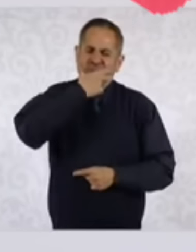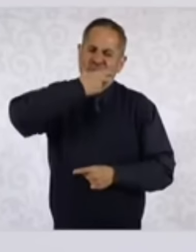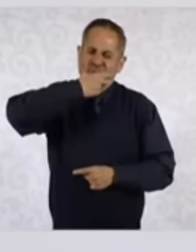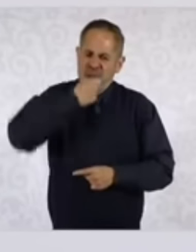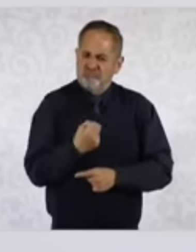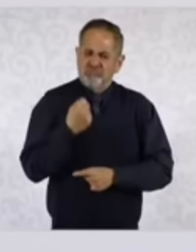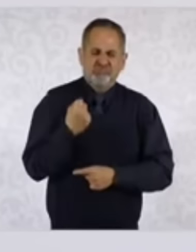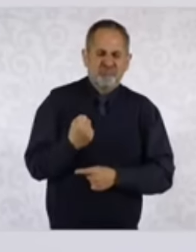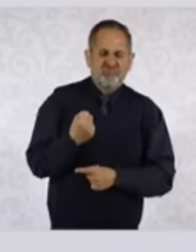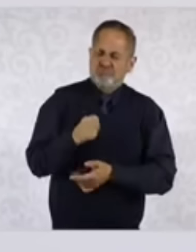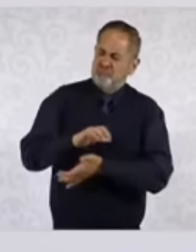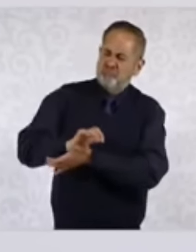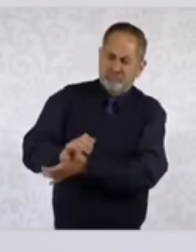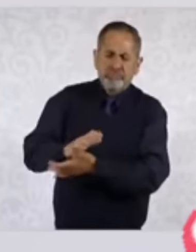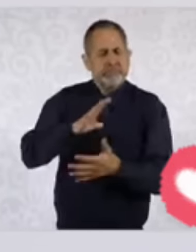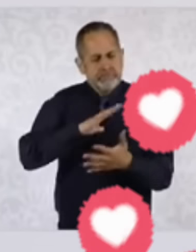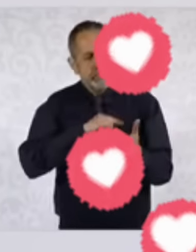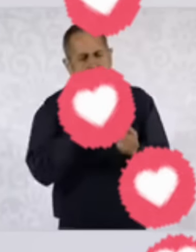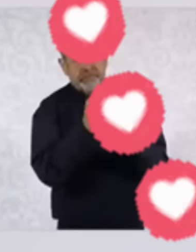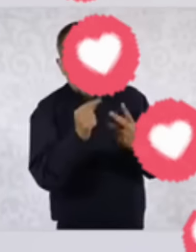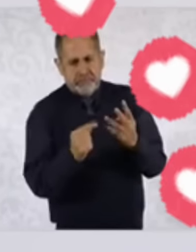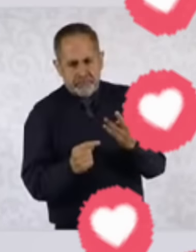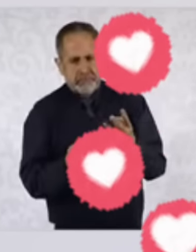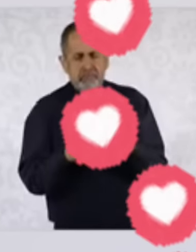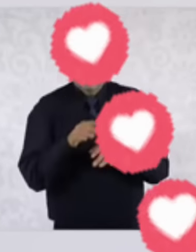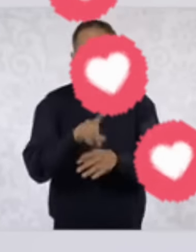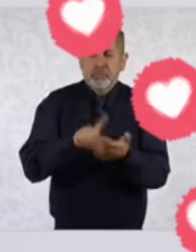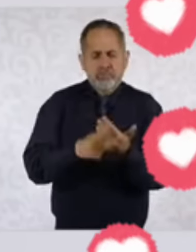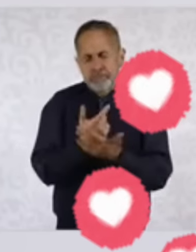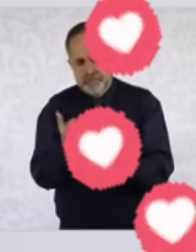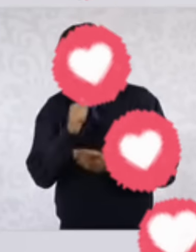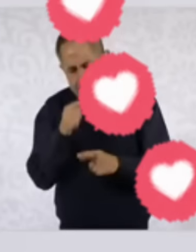Por supuesto, hay otras cosas que no tienen que ver con salarios.